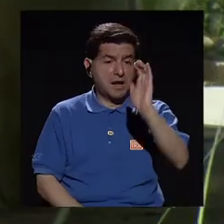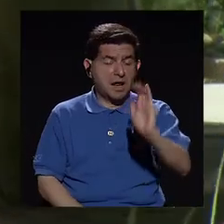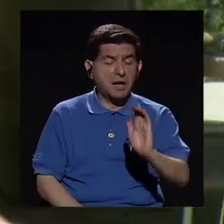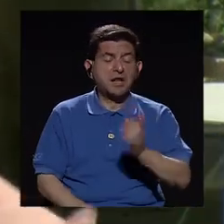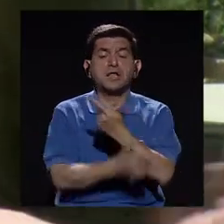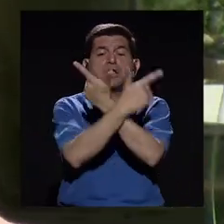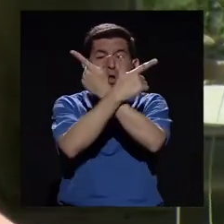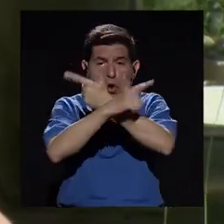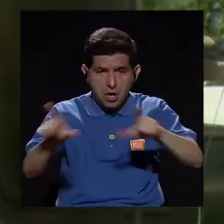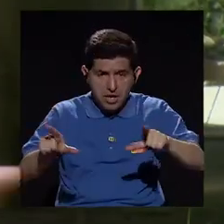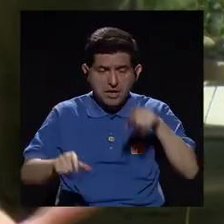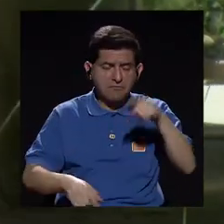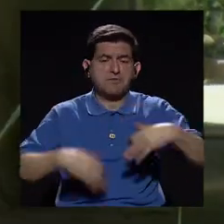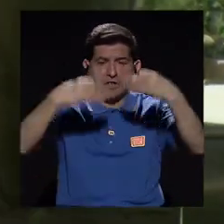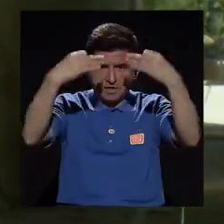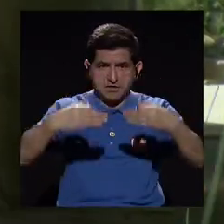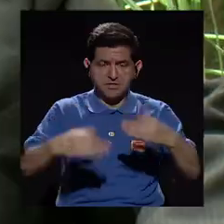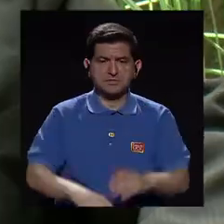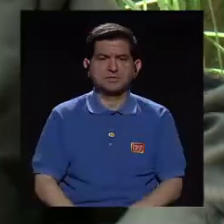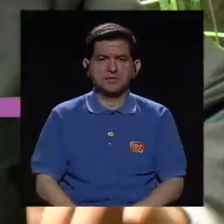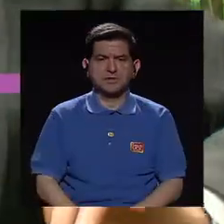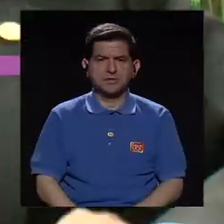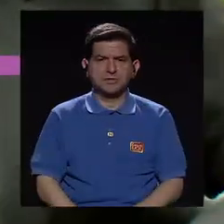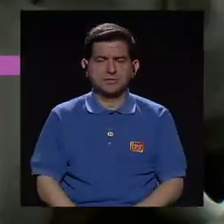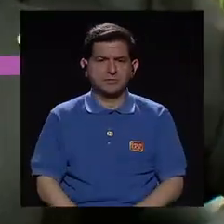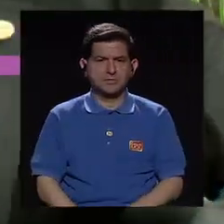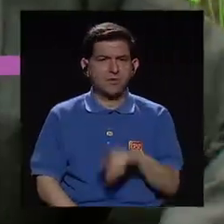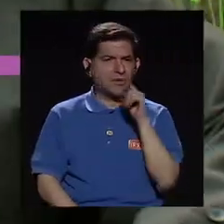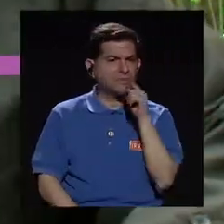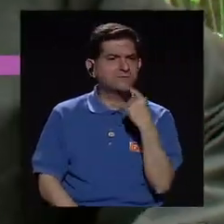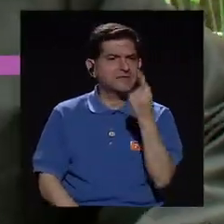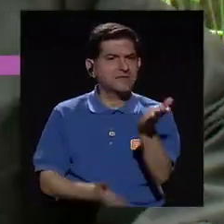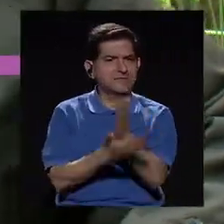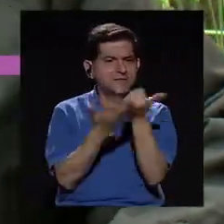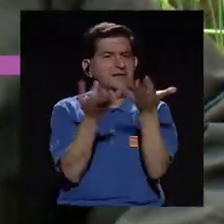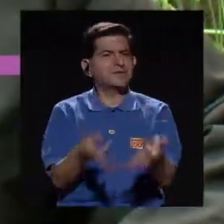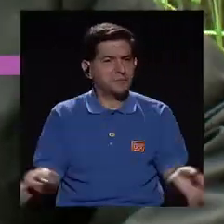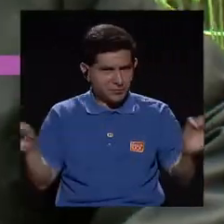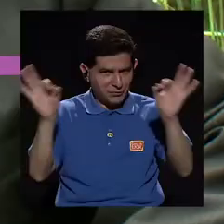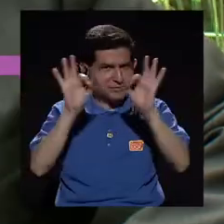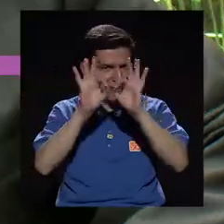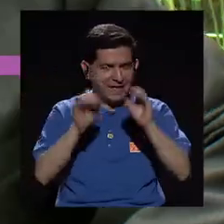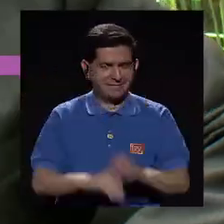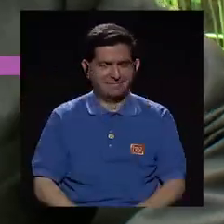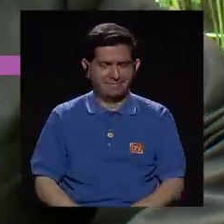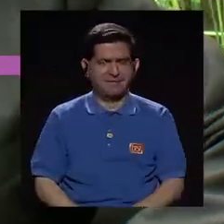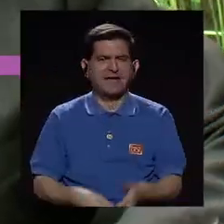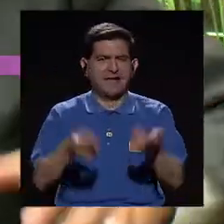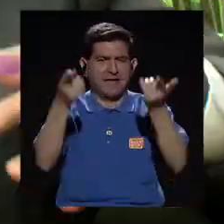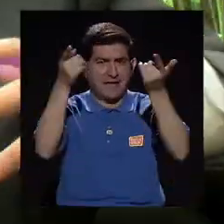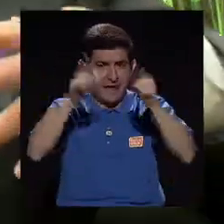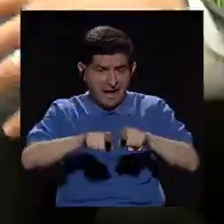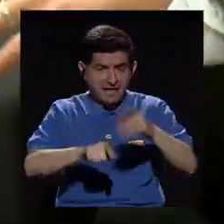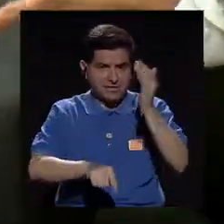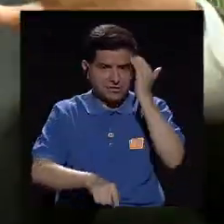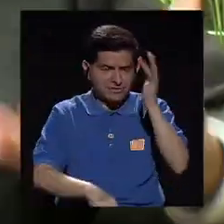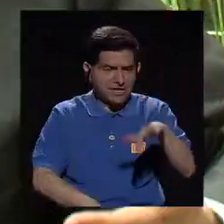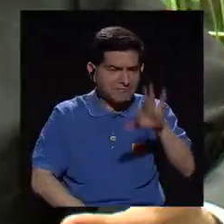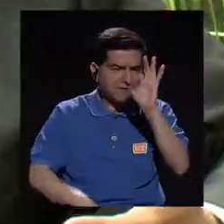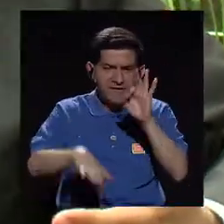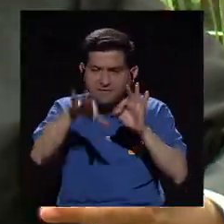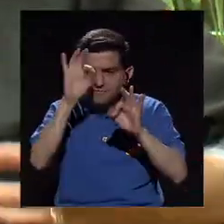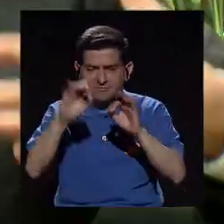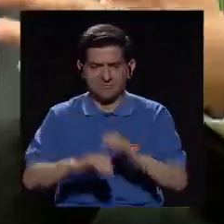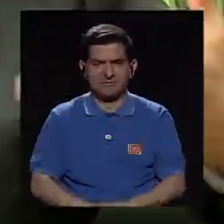ese niño y a la niña la libertad para que ellos decidan, ¿verdad? Vea, usted está anotando un asunto fundamental, que es el hecho de saber